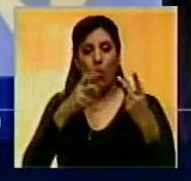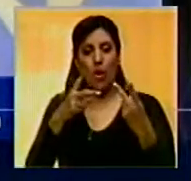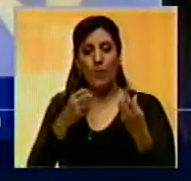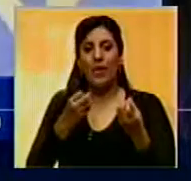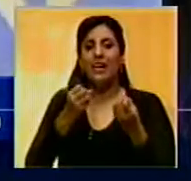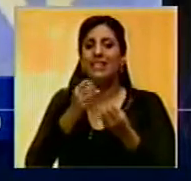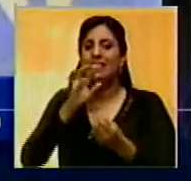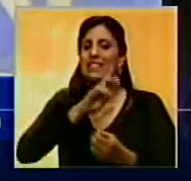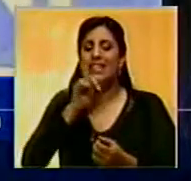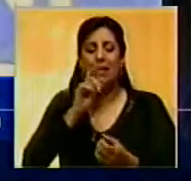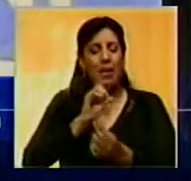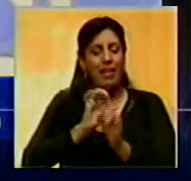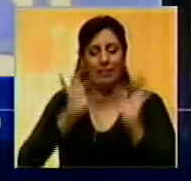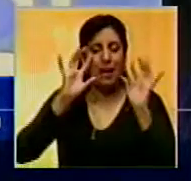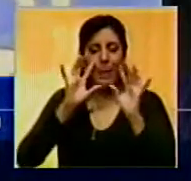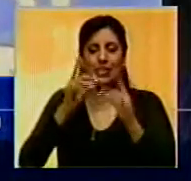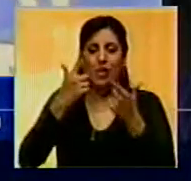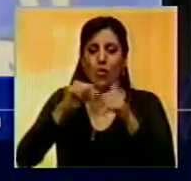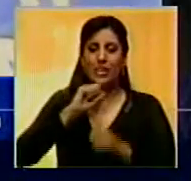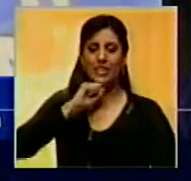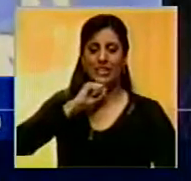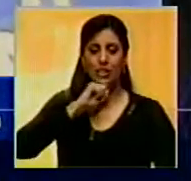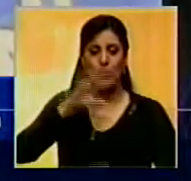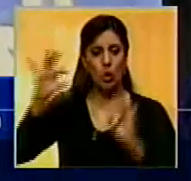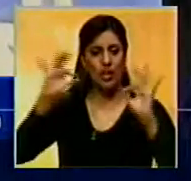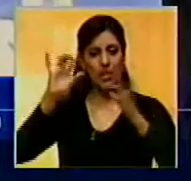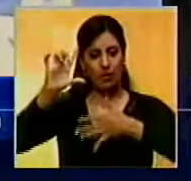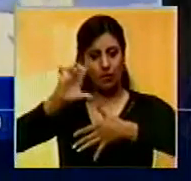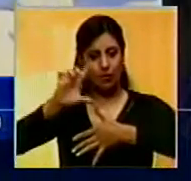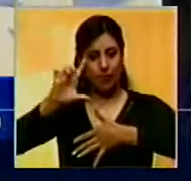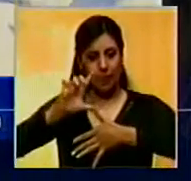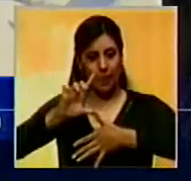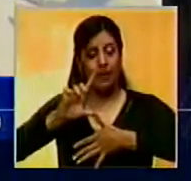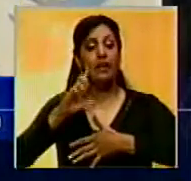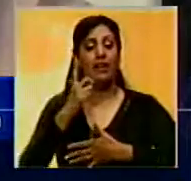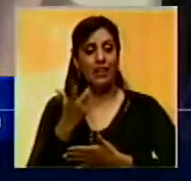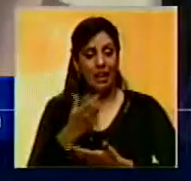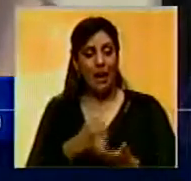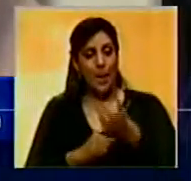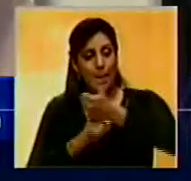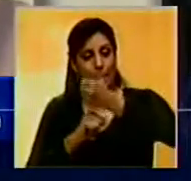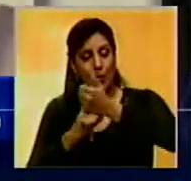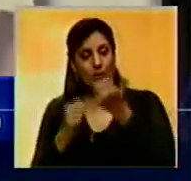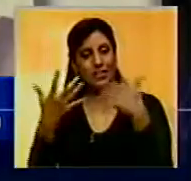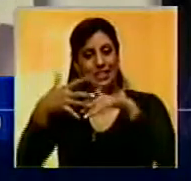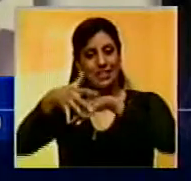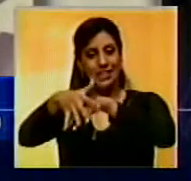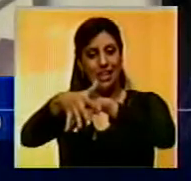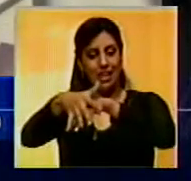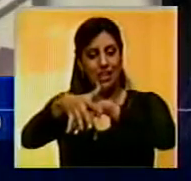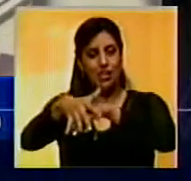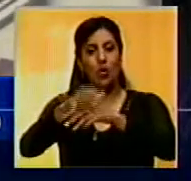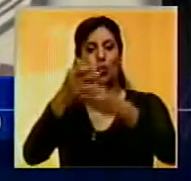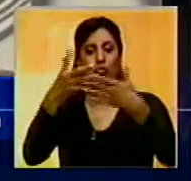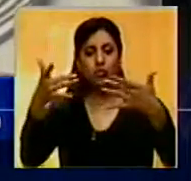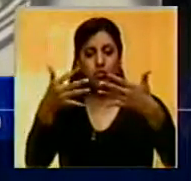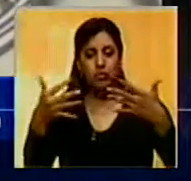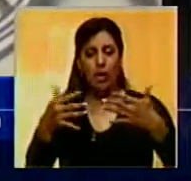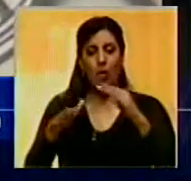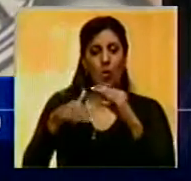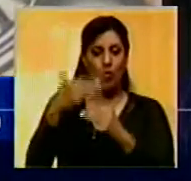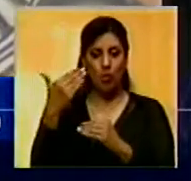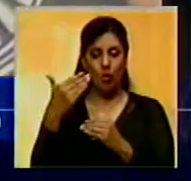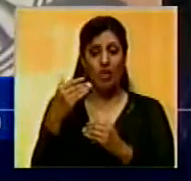donación sin precedentes en la historia del arte latinoamericano, que contribuye a su integración en la narrativa del arte